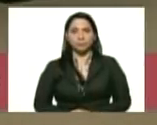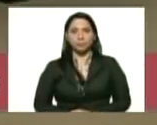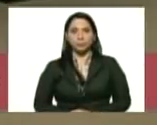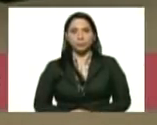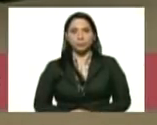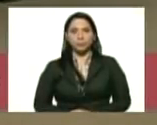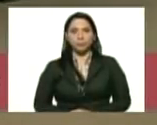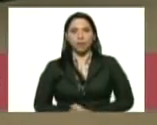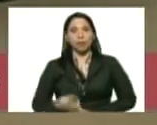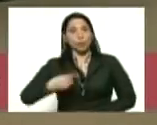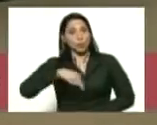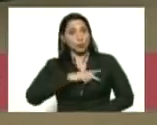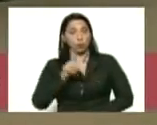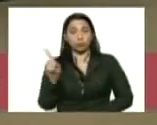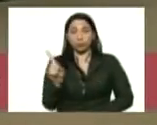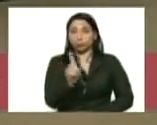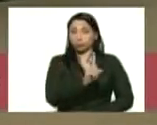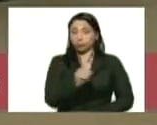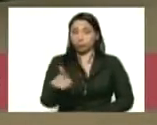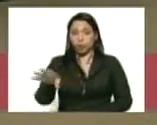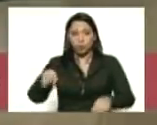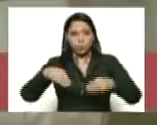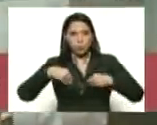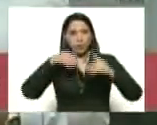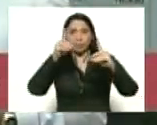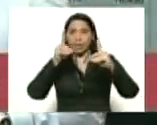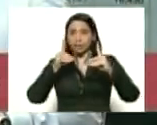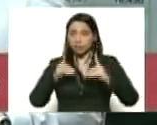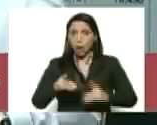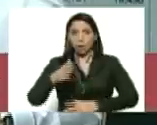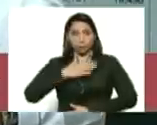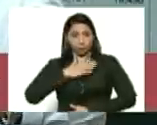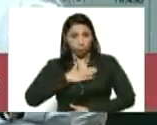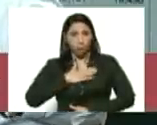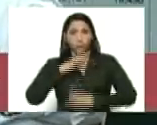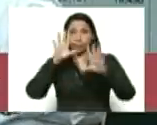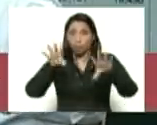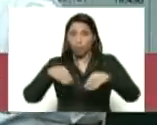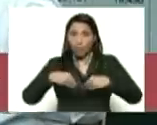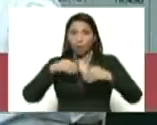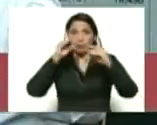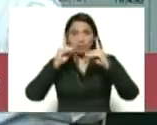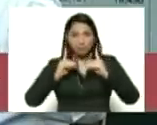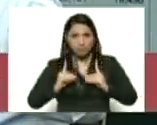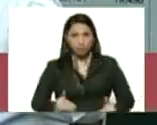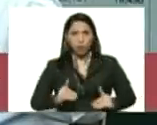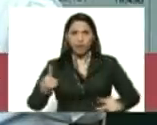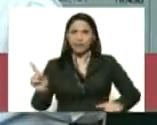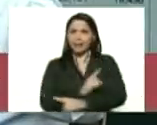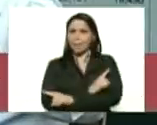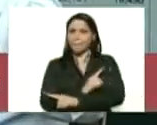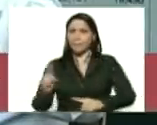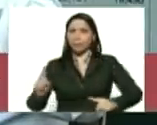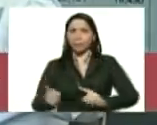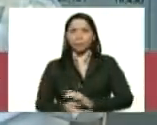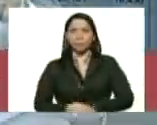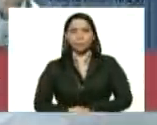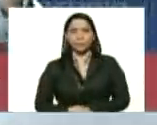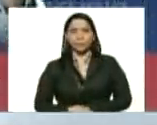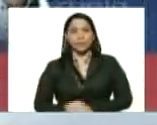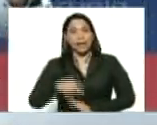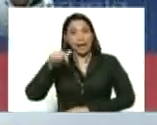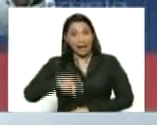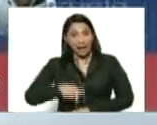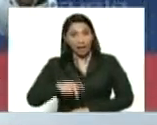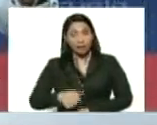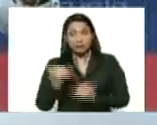Si nosotros no hubiéramos tomado las decisiones. Si yo no hubiera tomado las decisiones a tiempo y audace. Esta sería